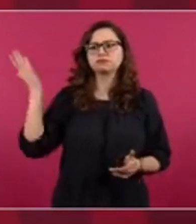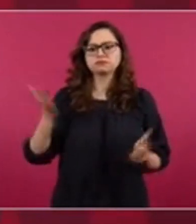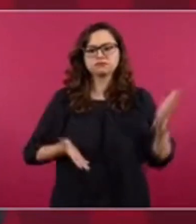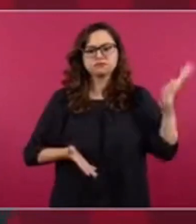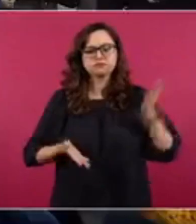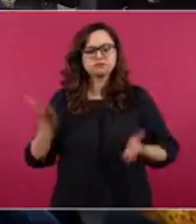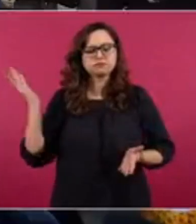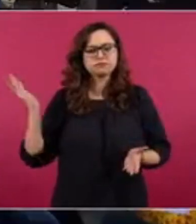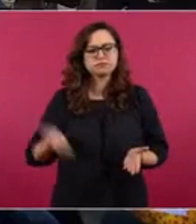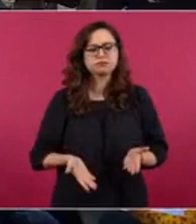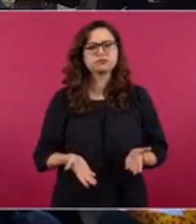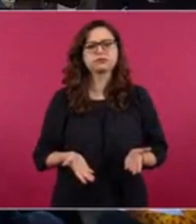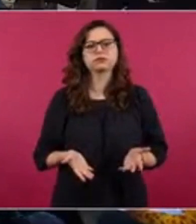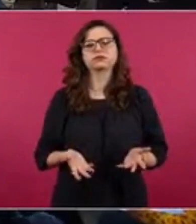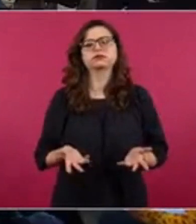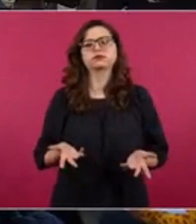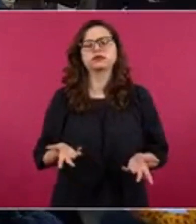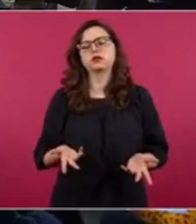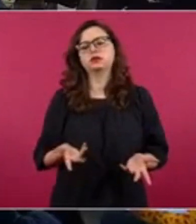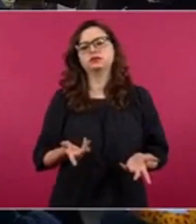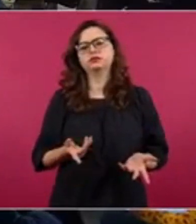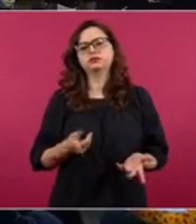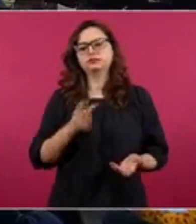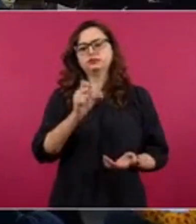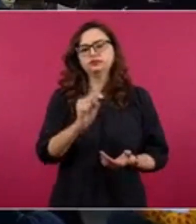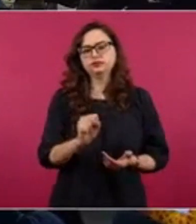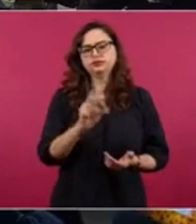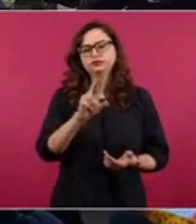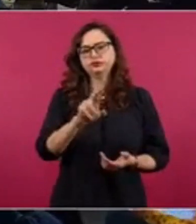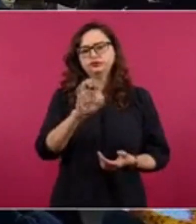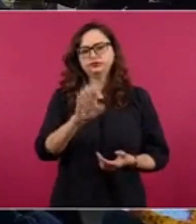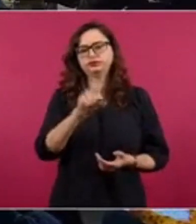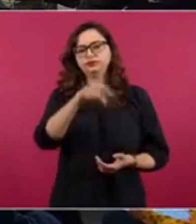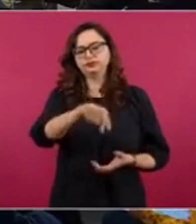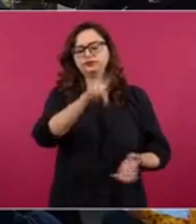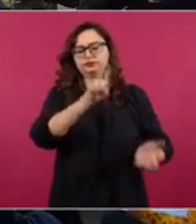en la Secretaría de Relaciones Exteriores.